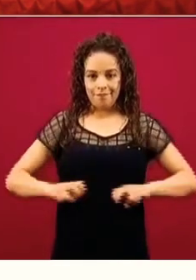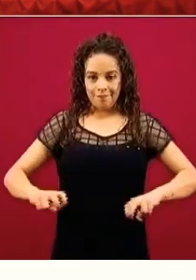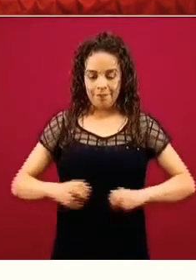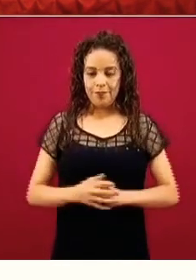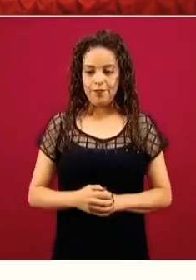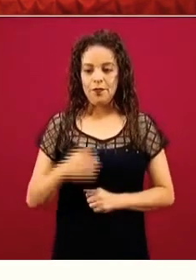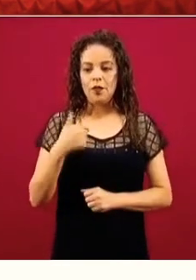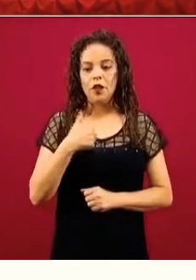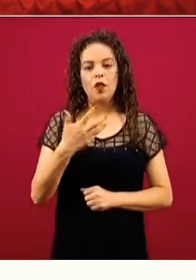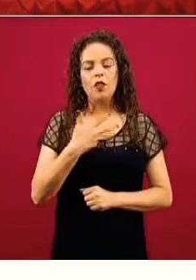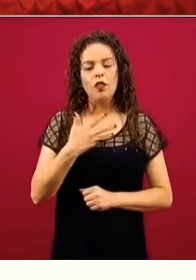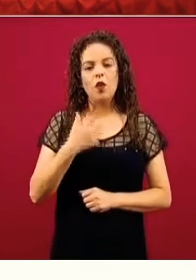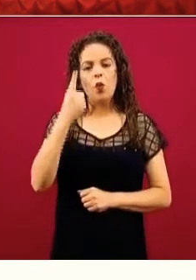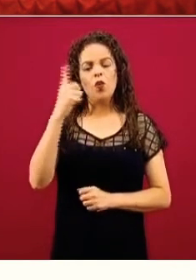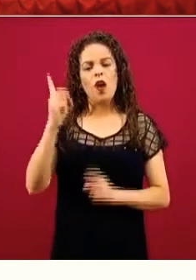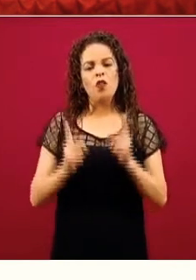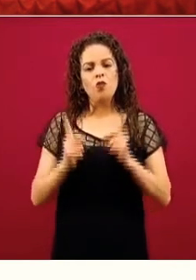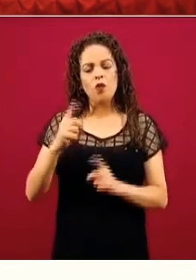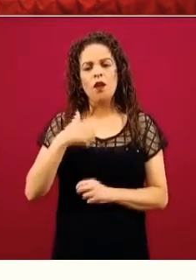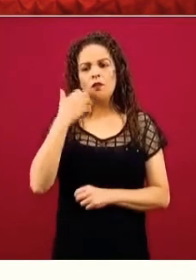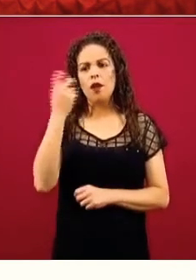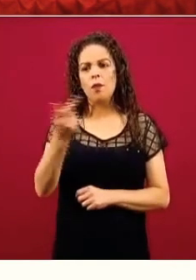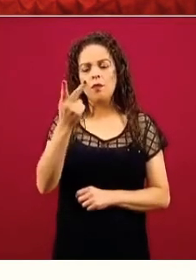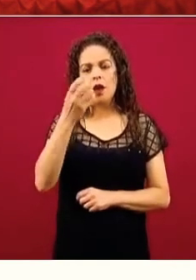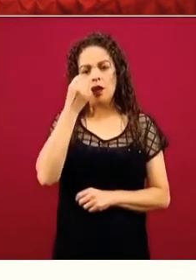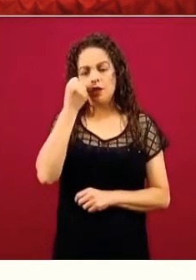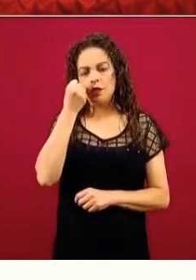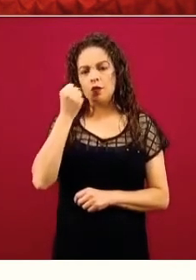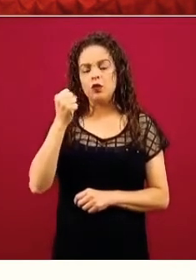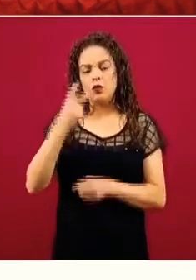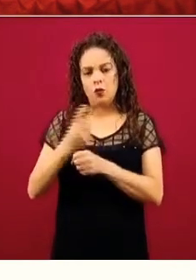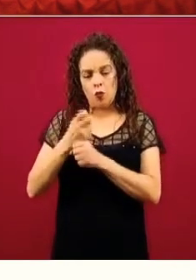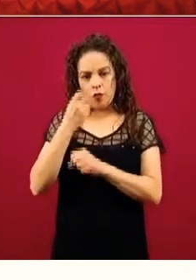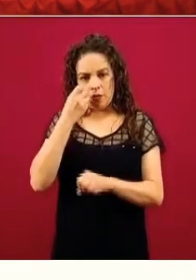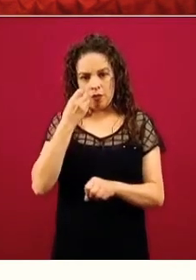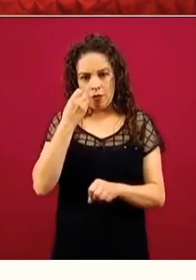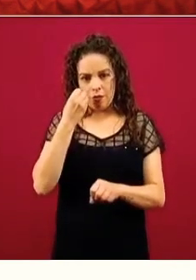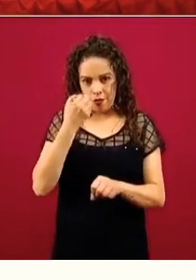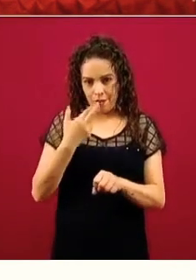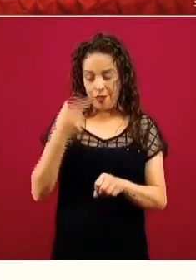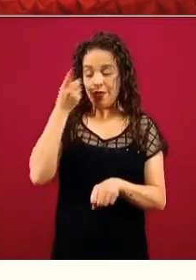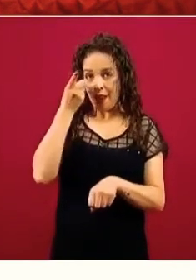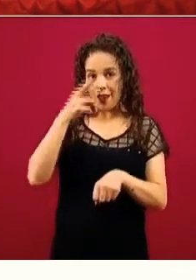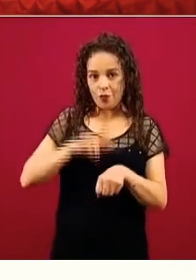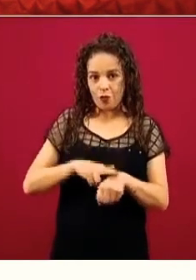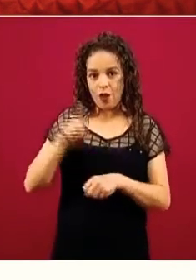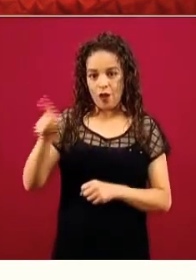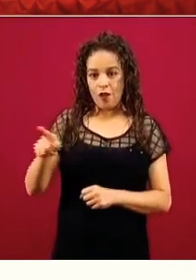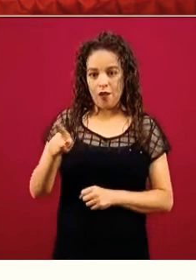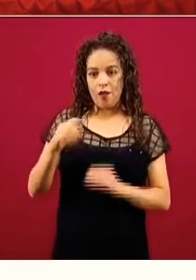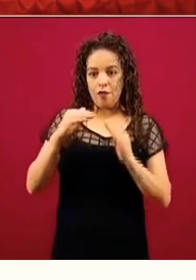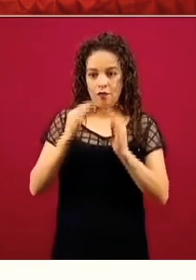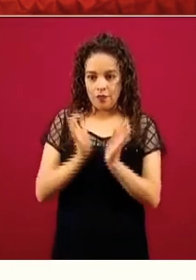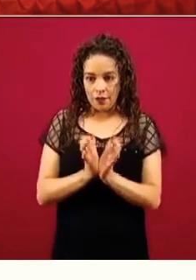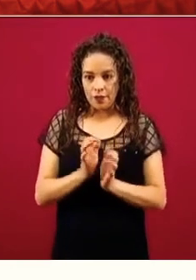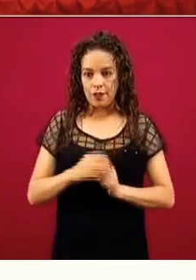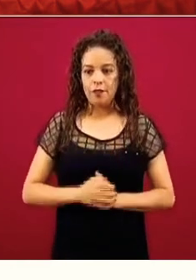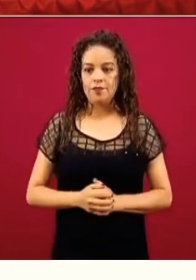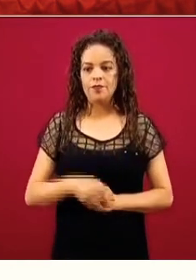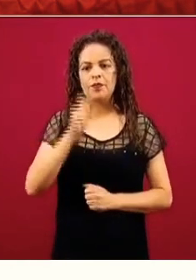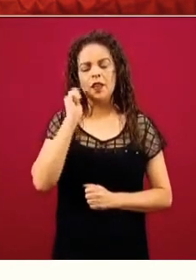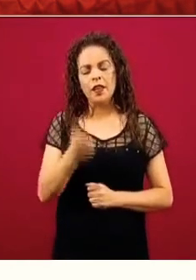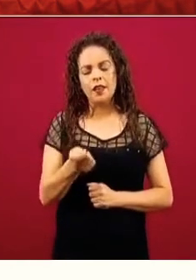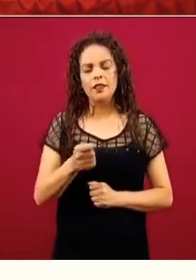Tengo una duda y es para el Subdirector de Atención al Crédito del Foviste, el señor Herminio Silván. Es con